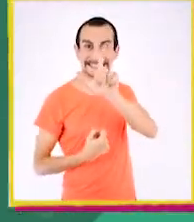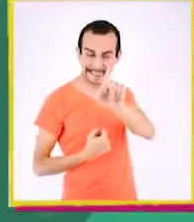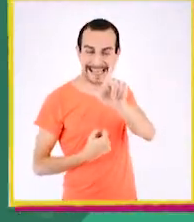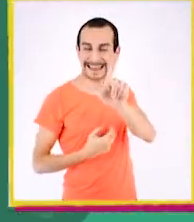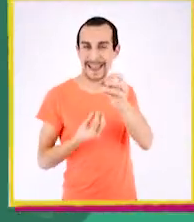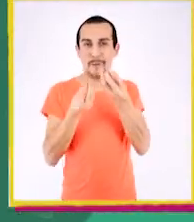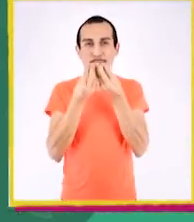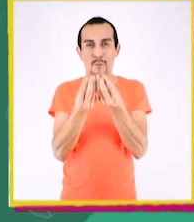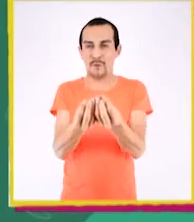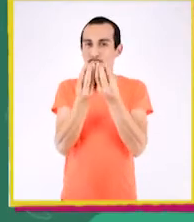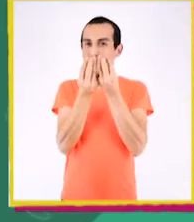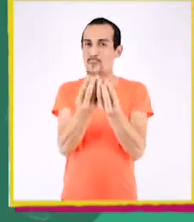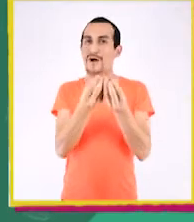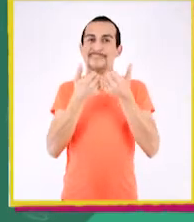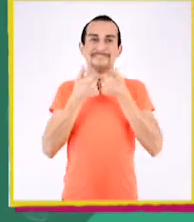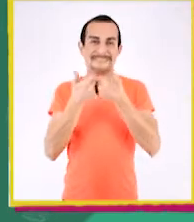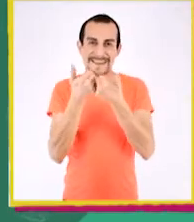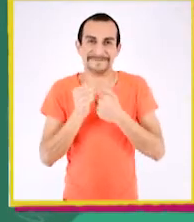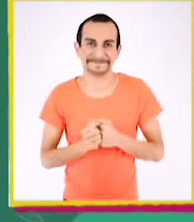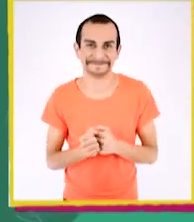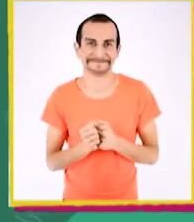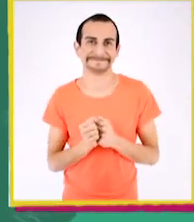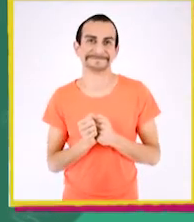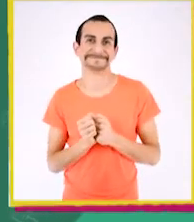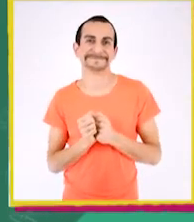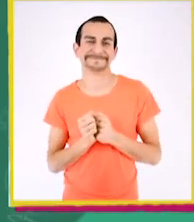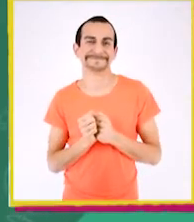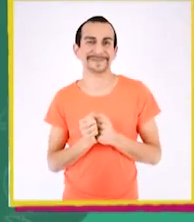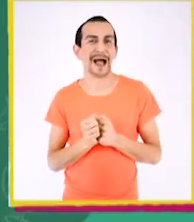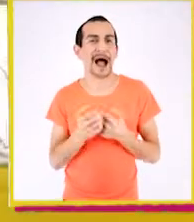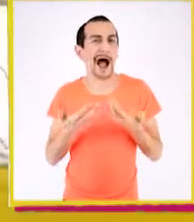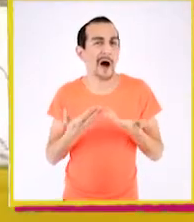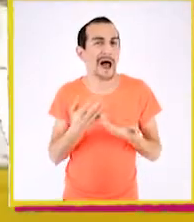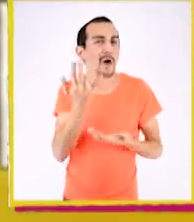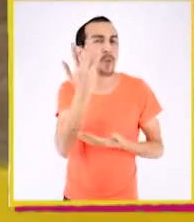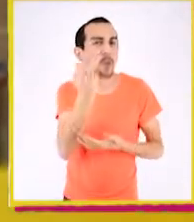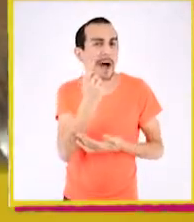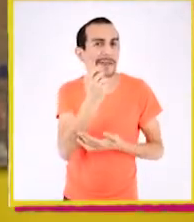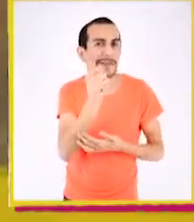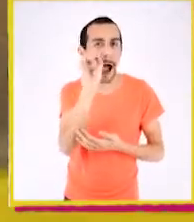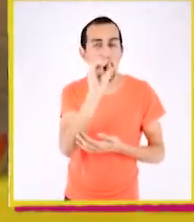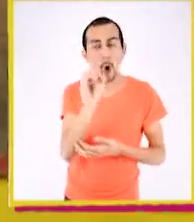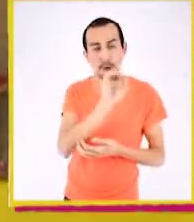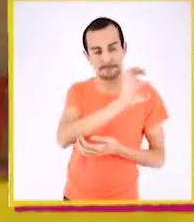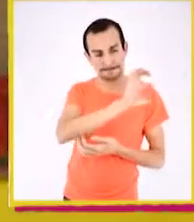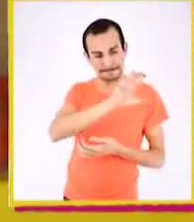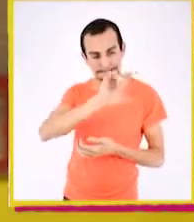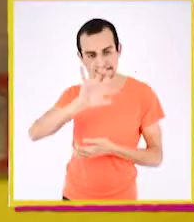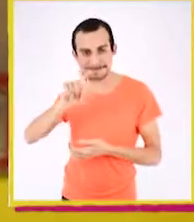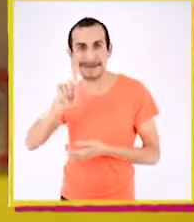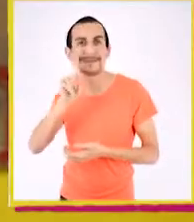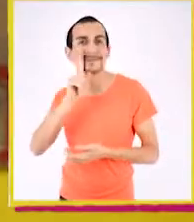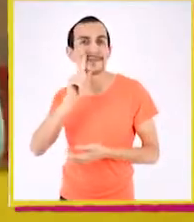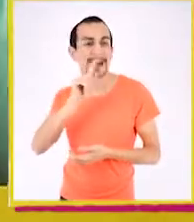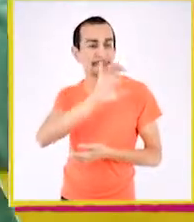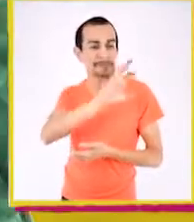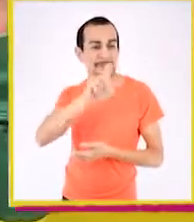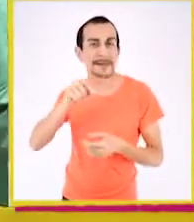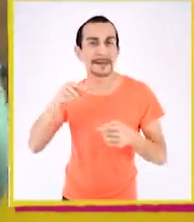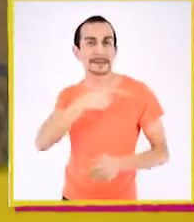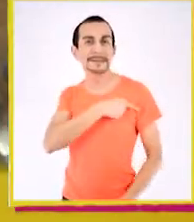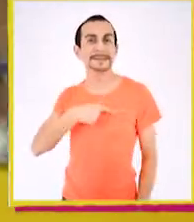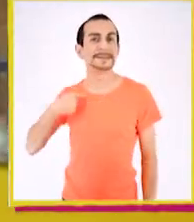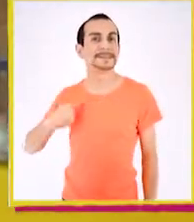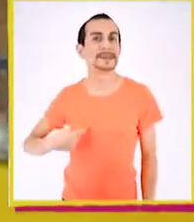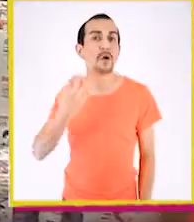¡27! ¡Muy, muy bien! Bueno, ¿a quién no saben cuántas letras o caracteres, mejor dicho, tiene el